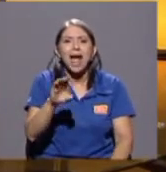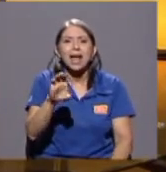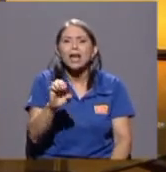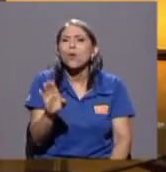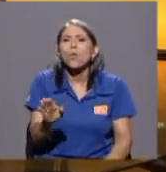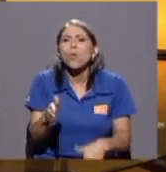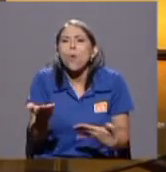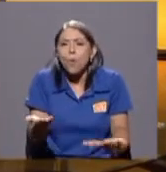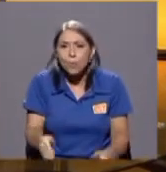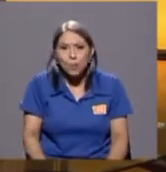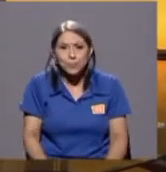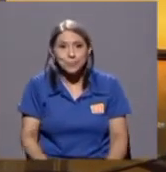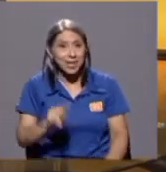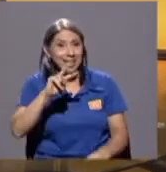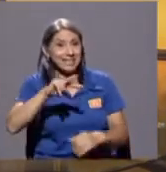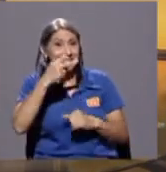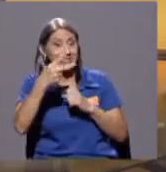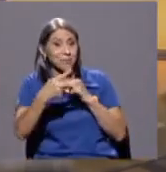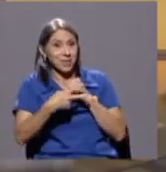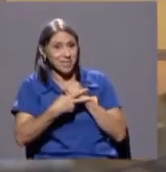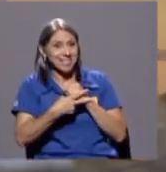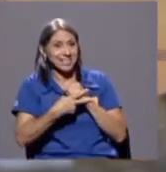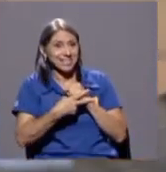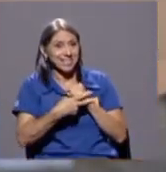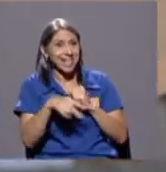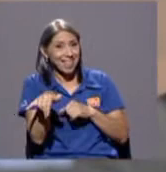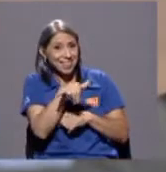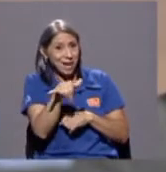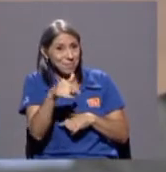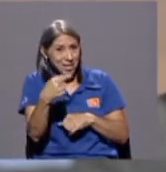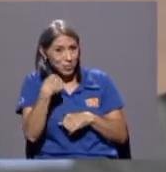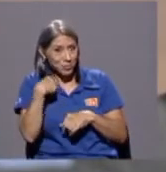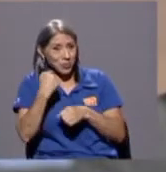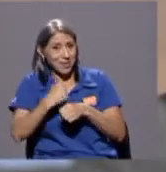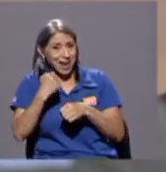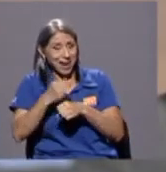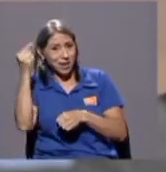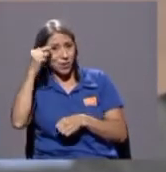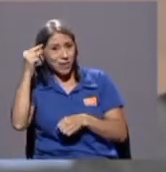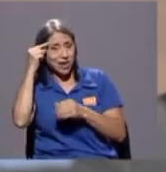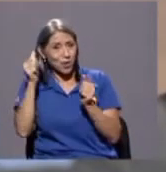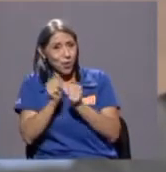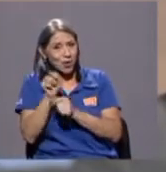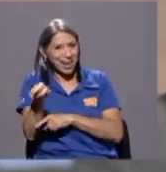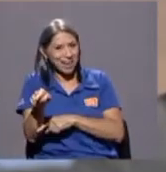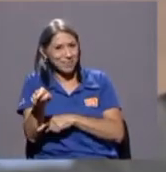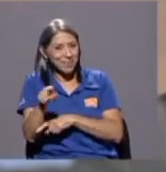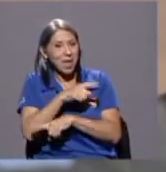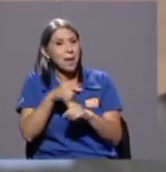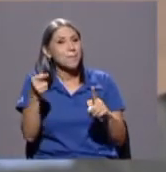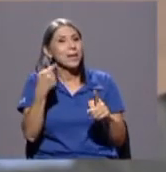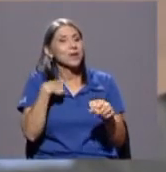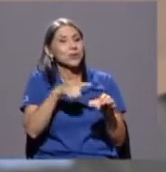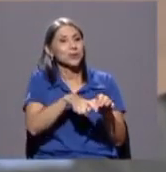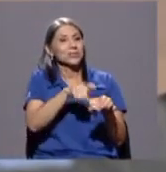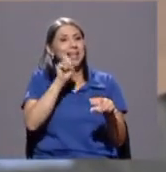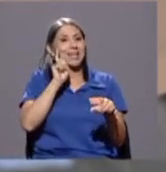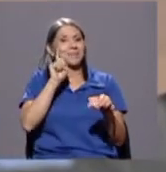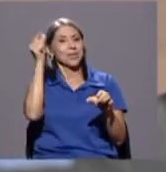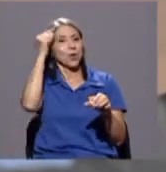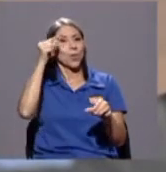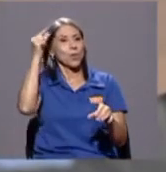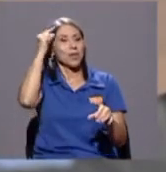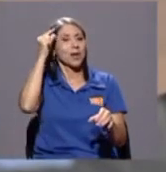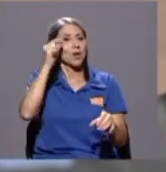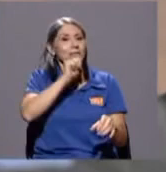la segunda vez yo yo también estuve en el gobierno con él yo me había devuelto sin embargo yo salí del gobierno de don Abel antes que Francisco